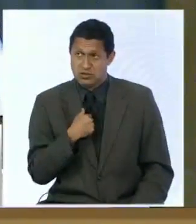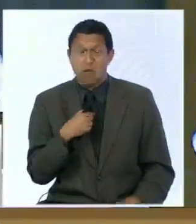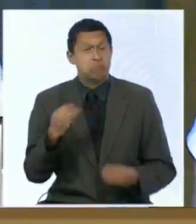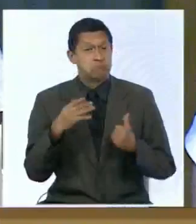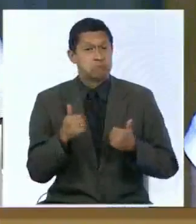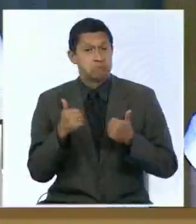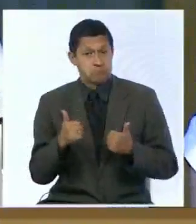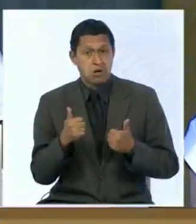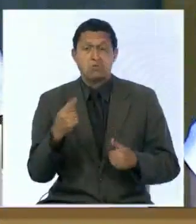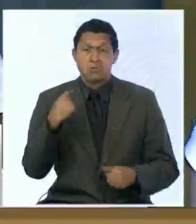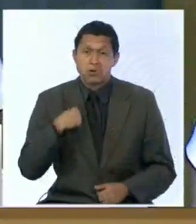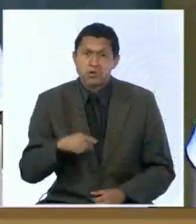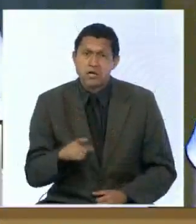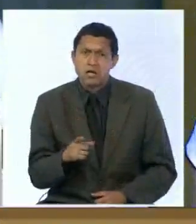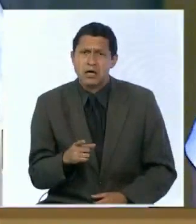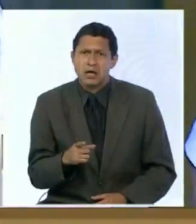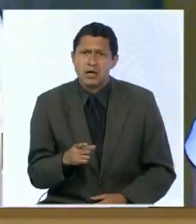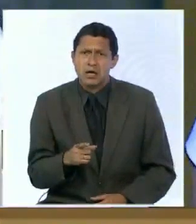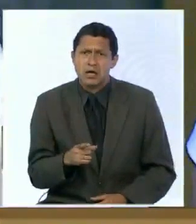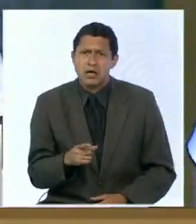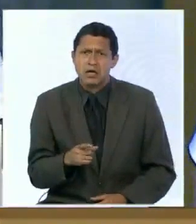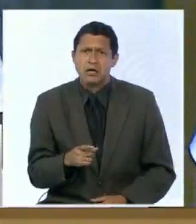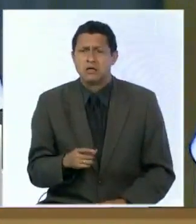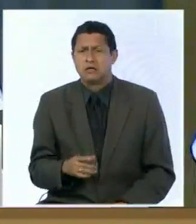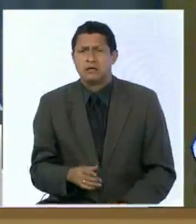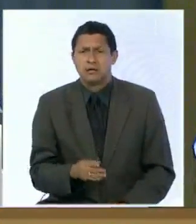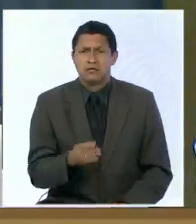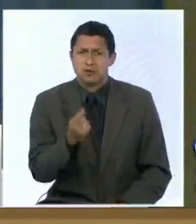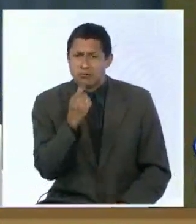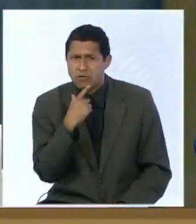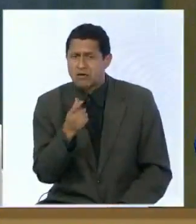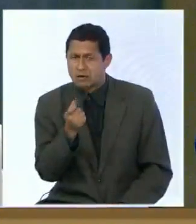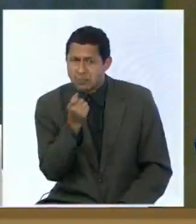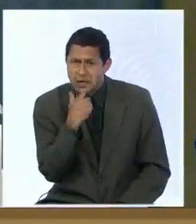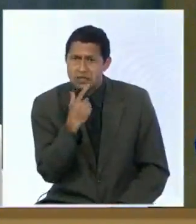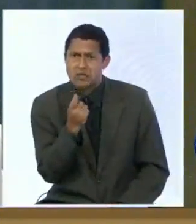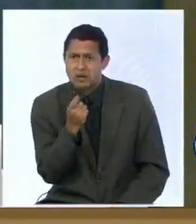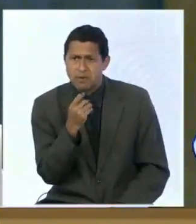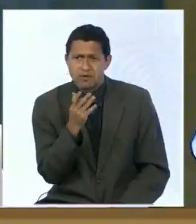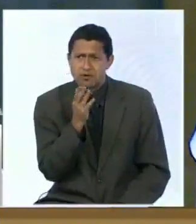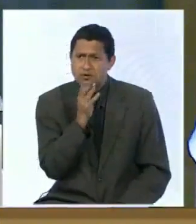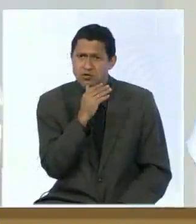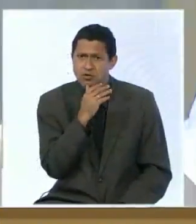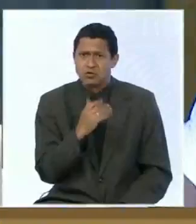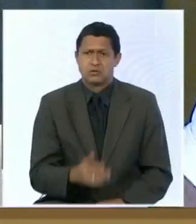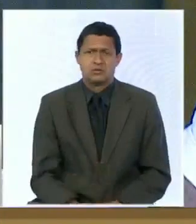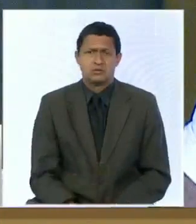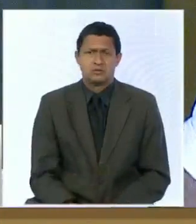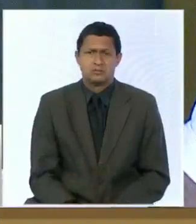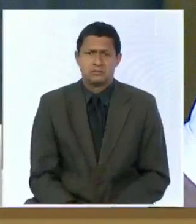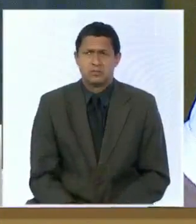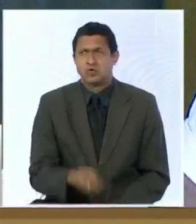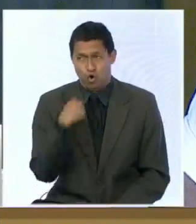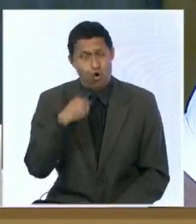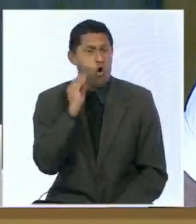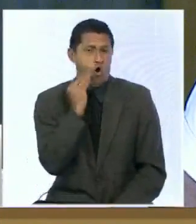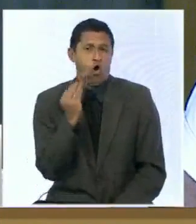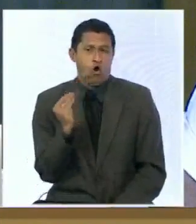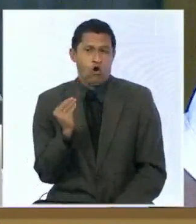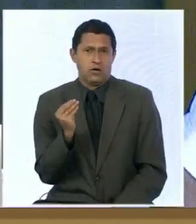puedo tener ganas de seguir adelante pero sin medicamento no tenemos calidad de vida soy una persona joven